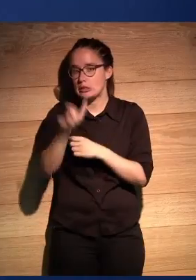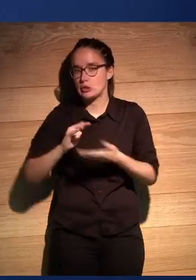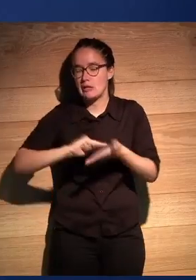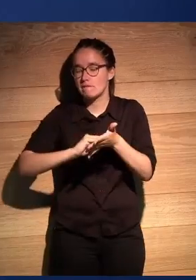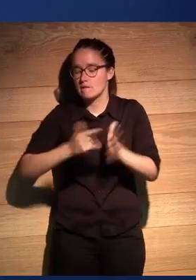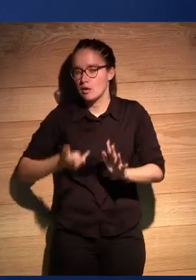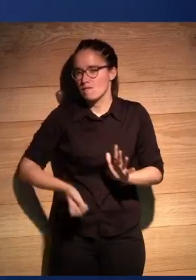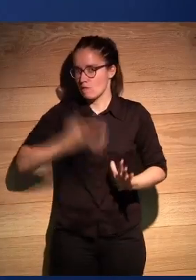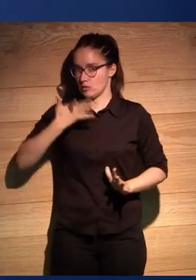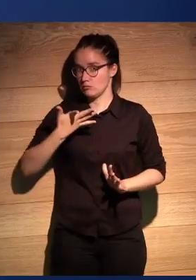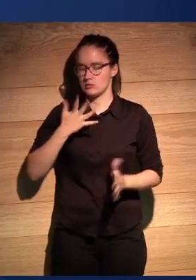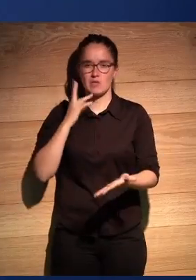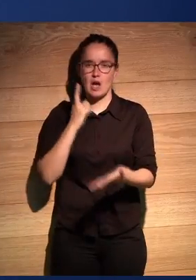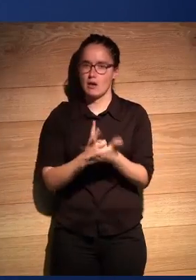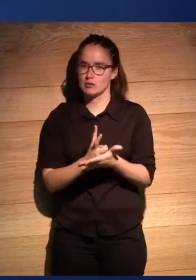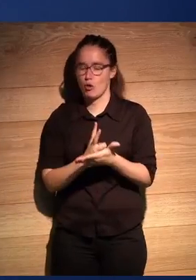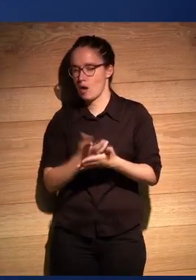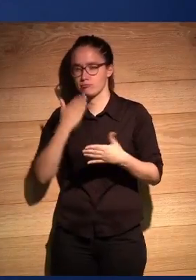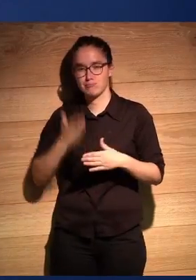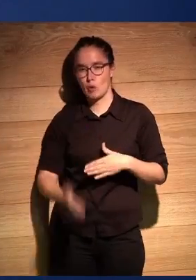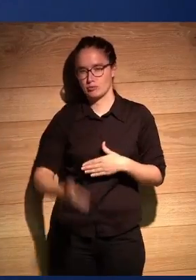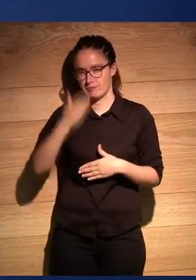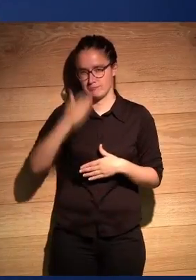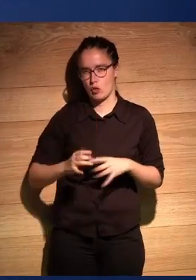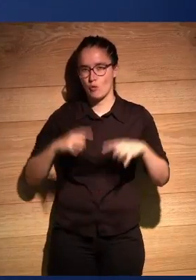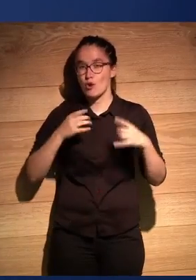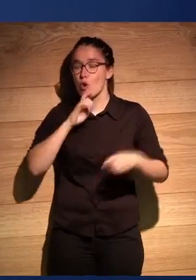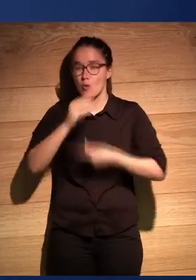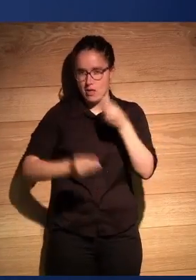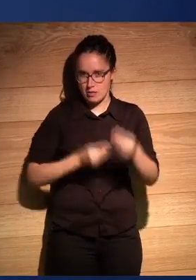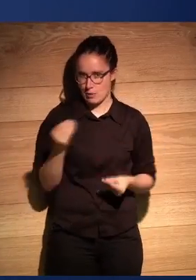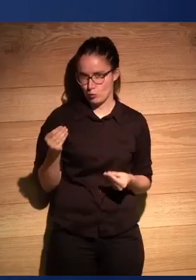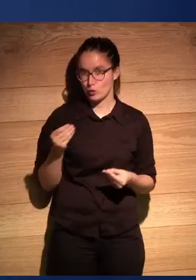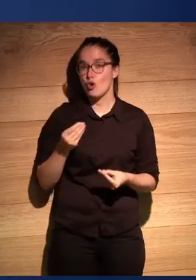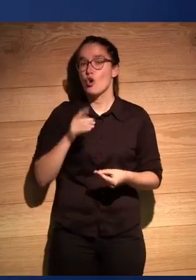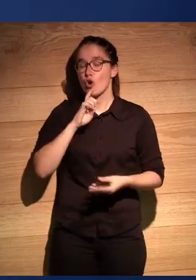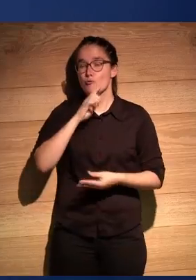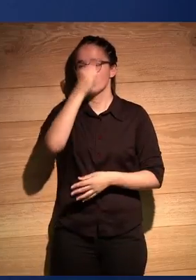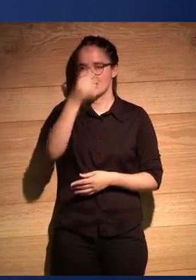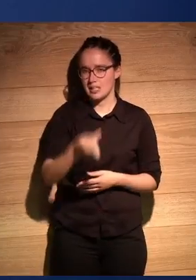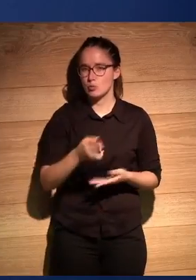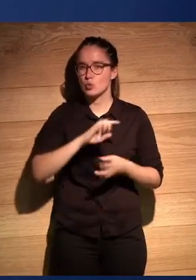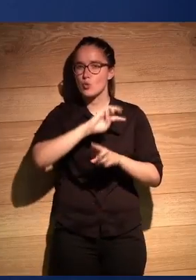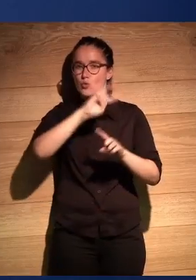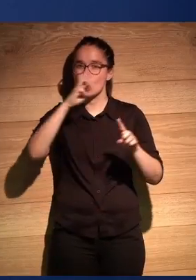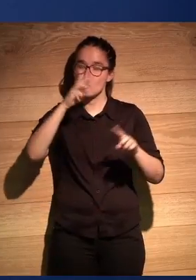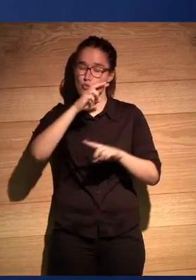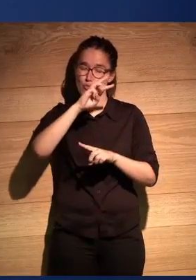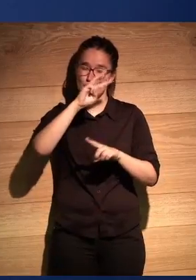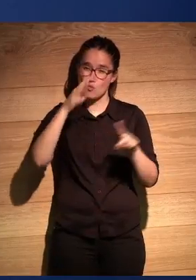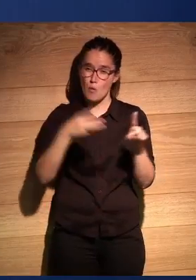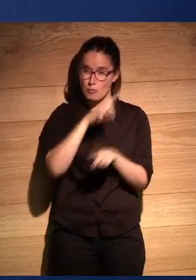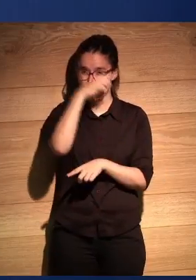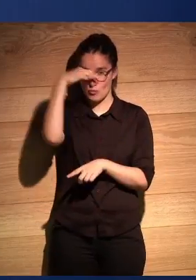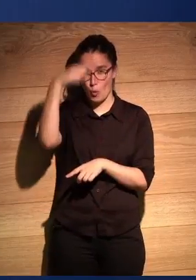con lo cual, el reto todavía era mayor. ¿Cómo diseñamos? La gran pregunta es, ¿cómo íbamos a diseñar un web doc, un documental web